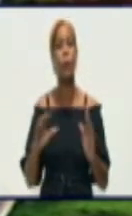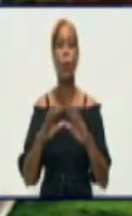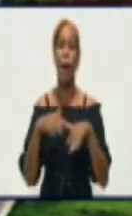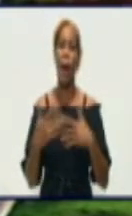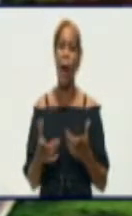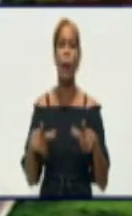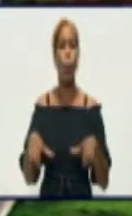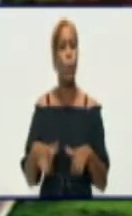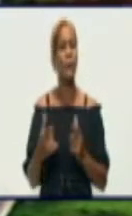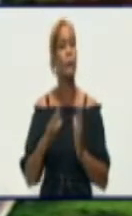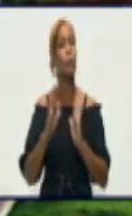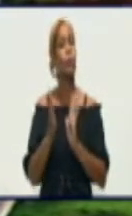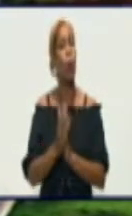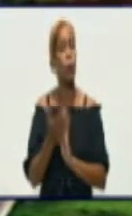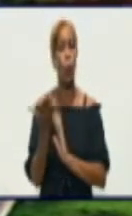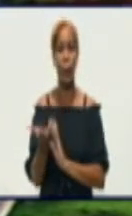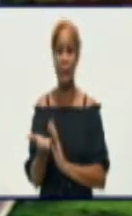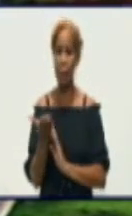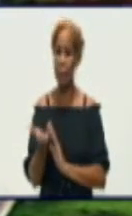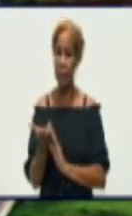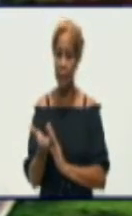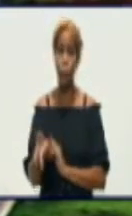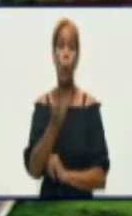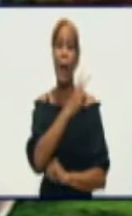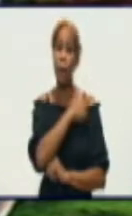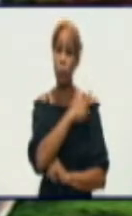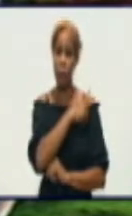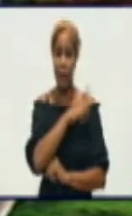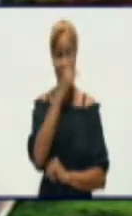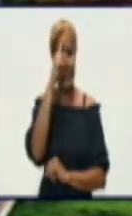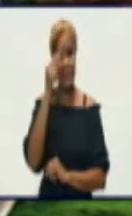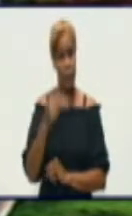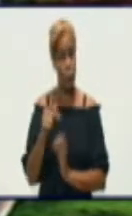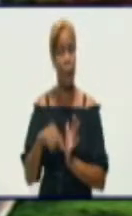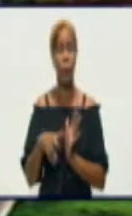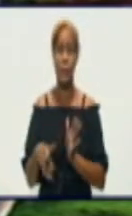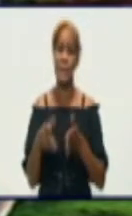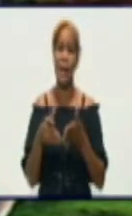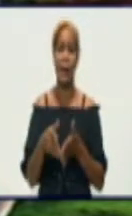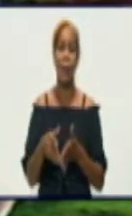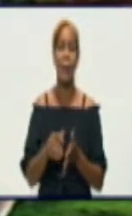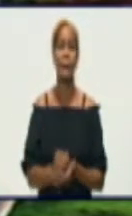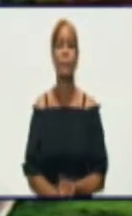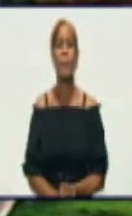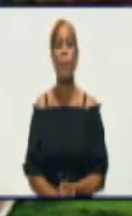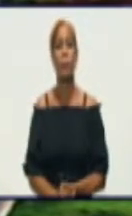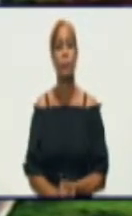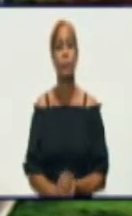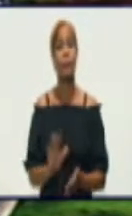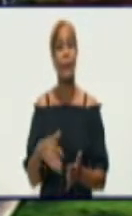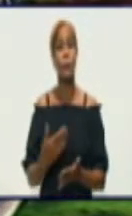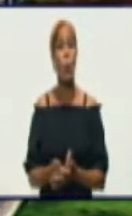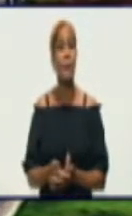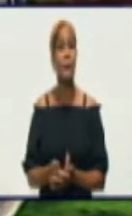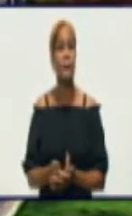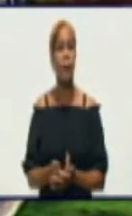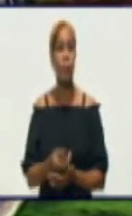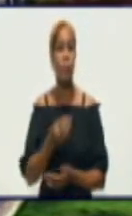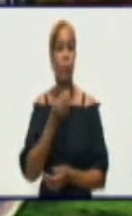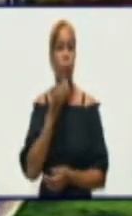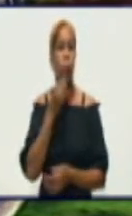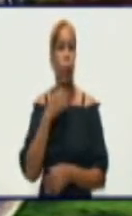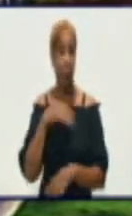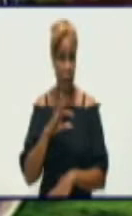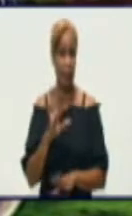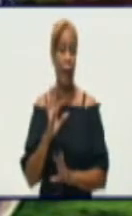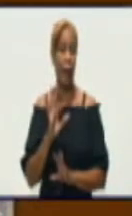todo lo que están pidiendo hoy las autoridades sanitarias en la provincia. El pronóstico, doctora, es a que siga el